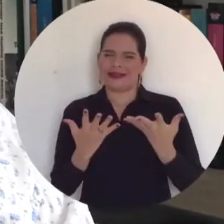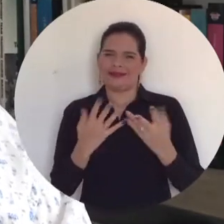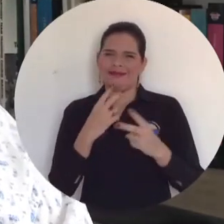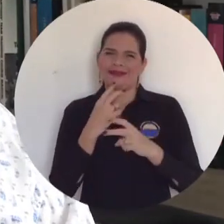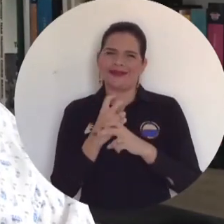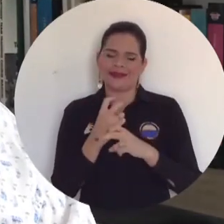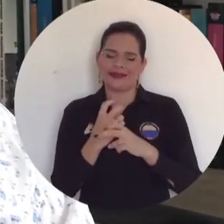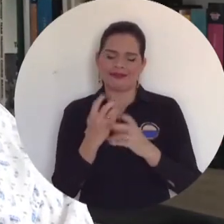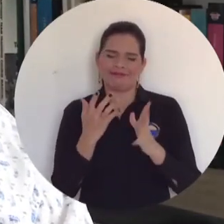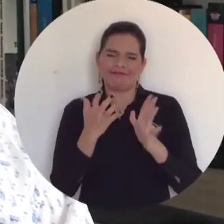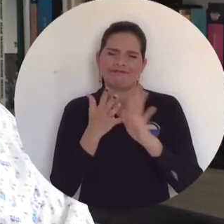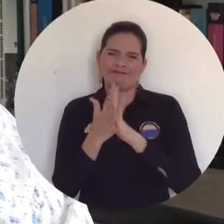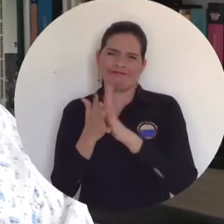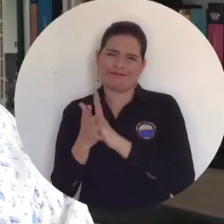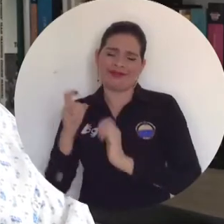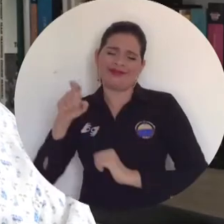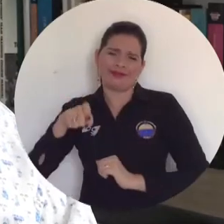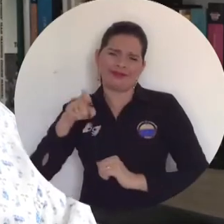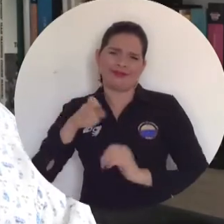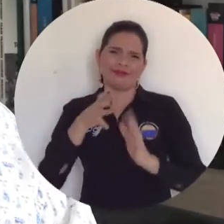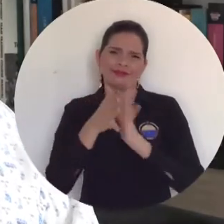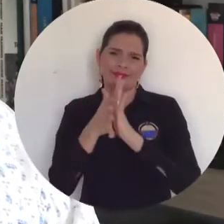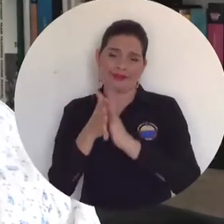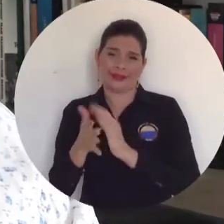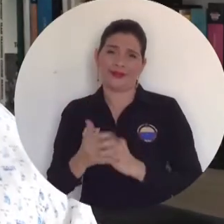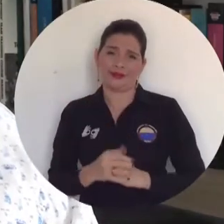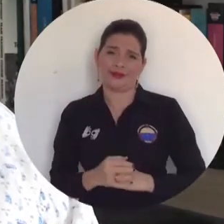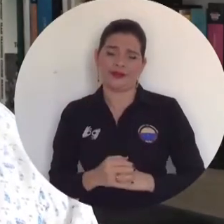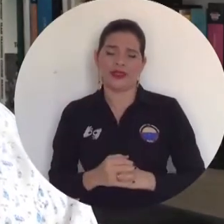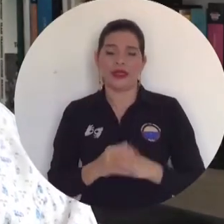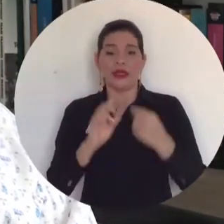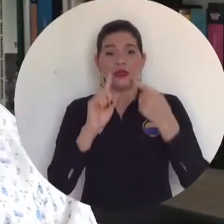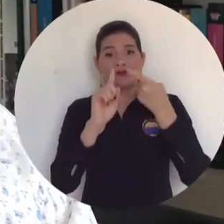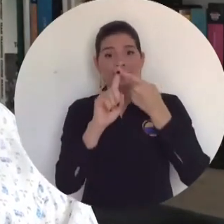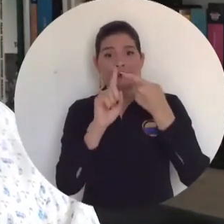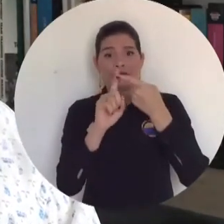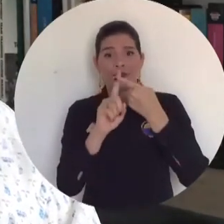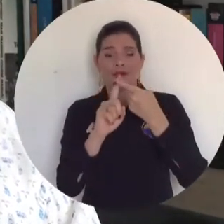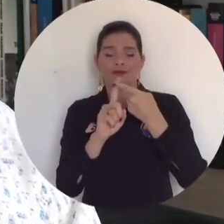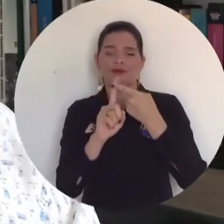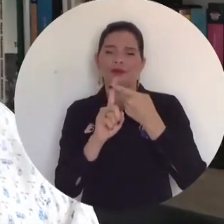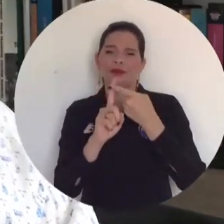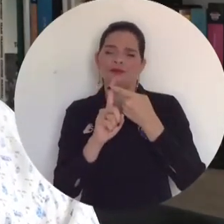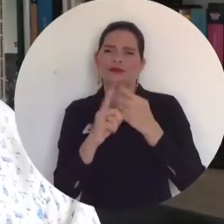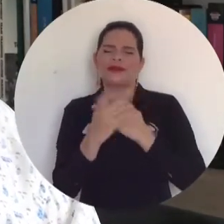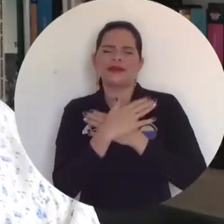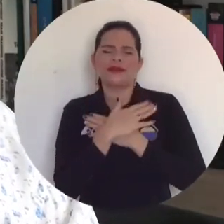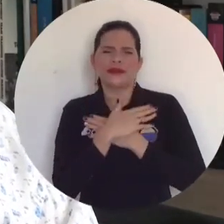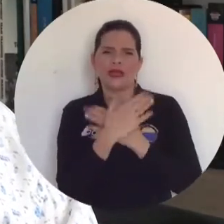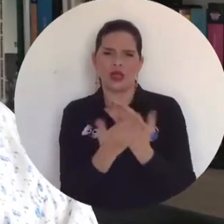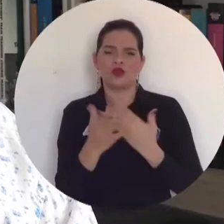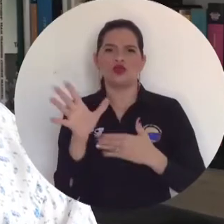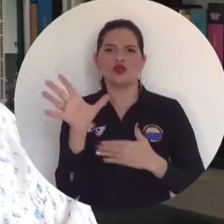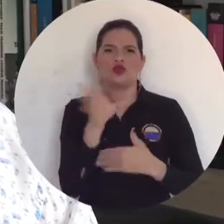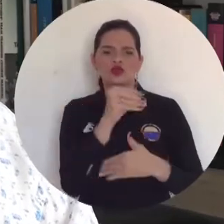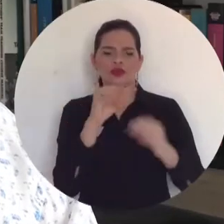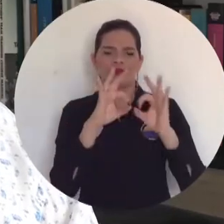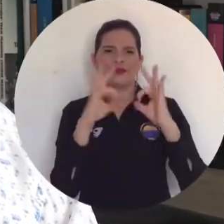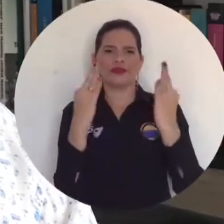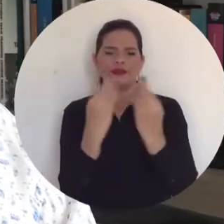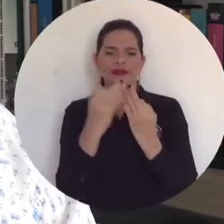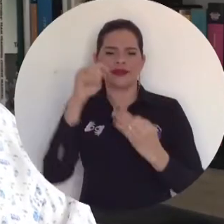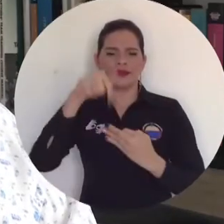pero es el momento necesario para hacerlo. Primero, antes que nada, quiero enviar un saludo cordial a todas esas